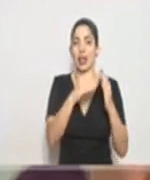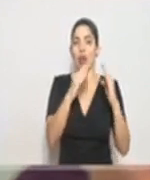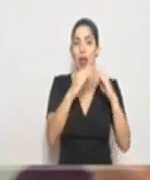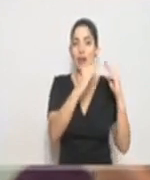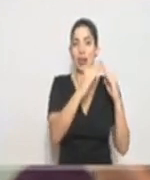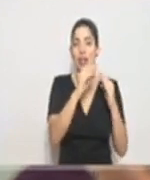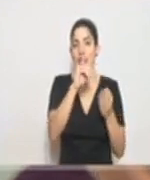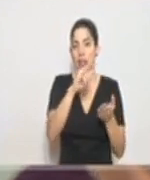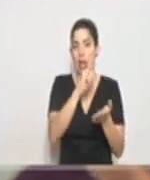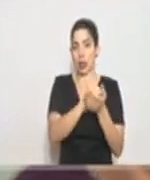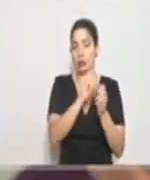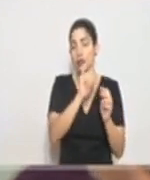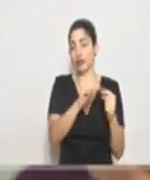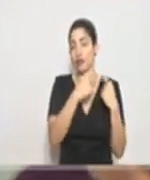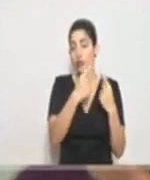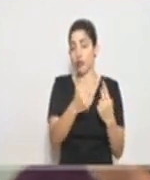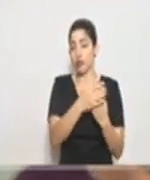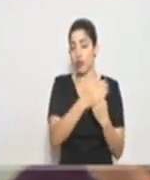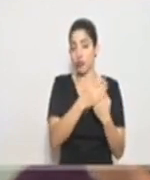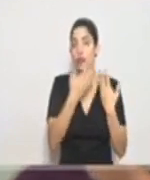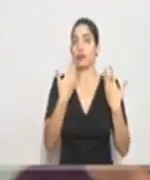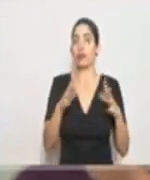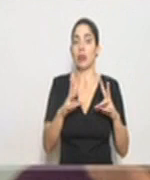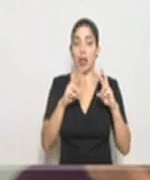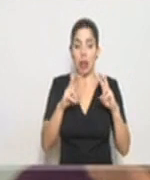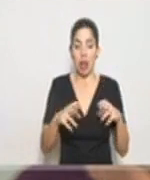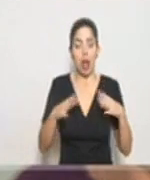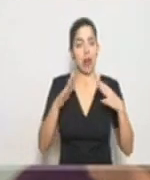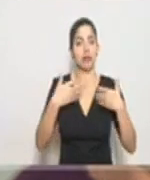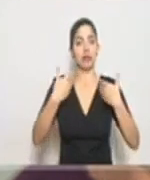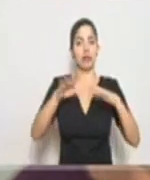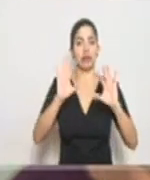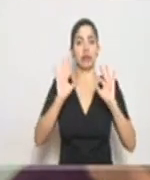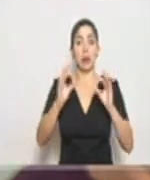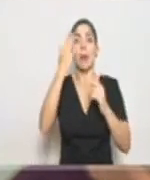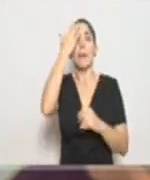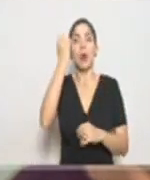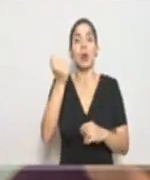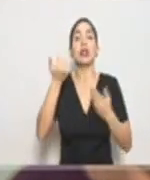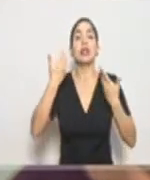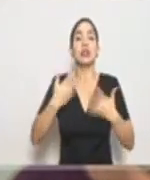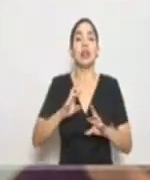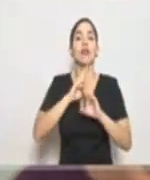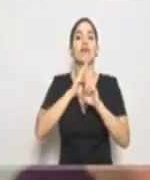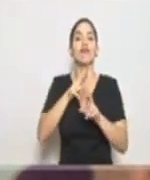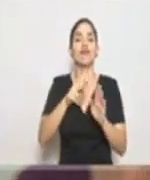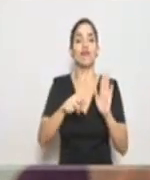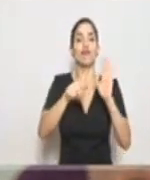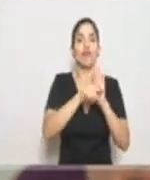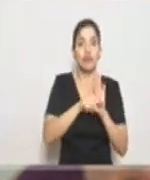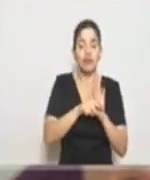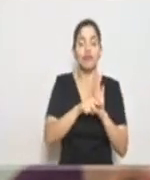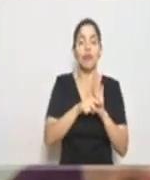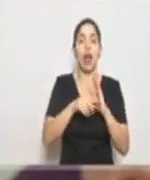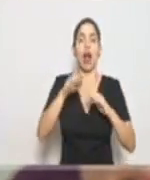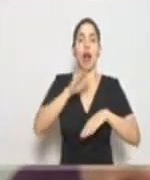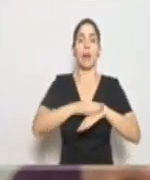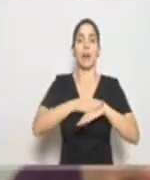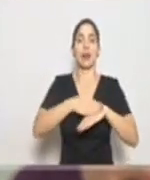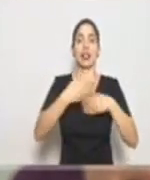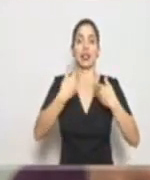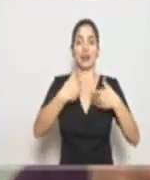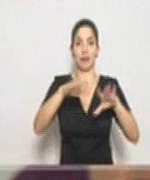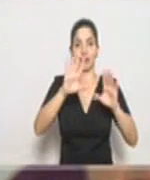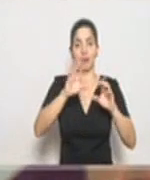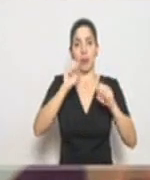en San José, quienes ya fueron dados de alta debido a que ya tienen resultados negativos y tienen el aval para